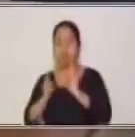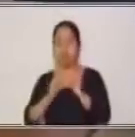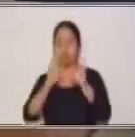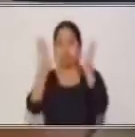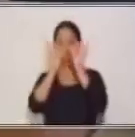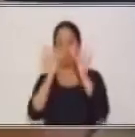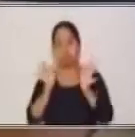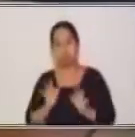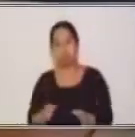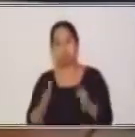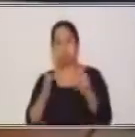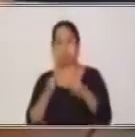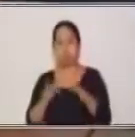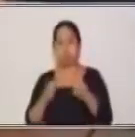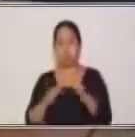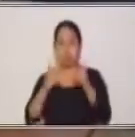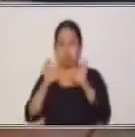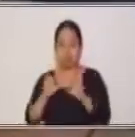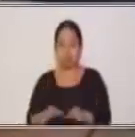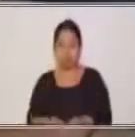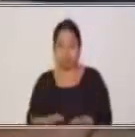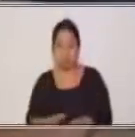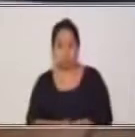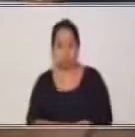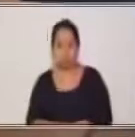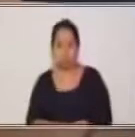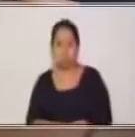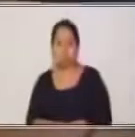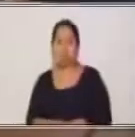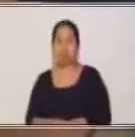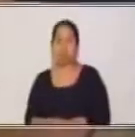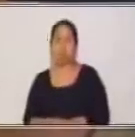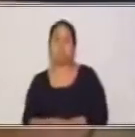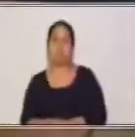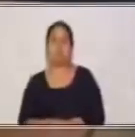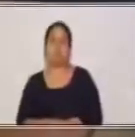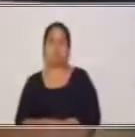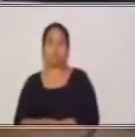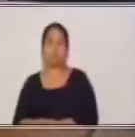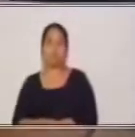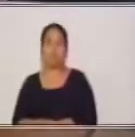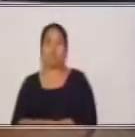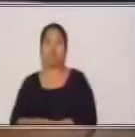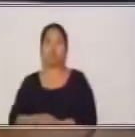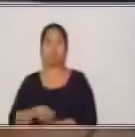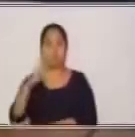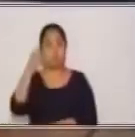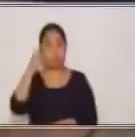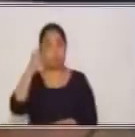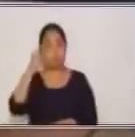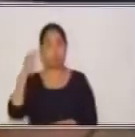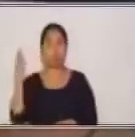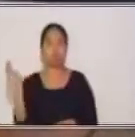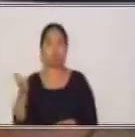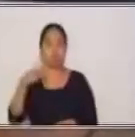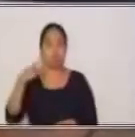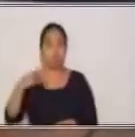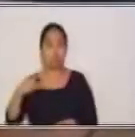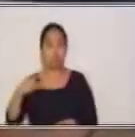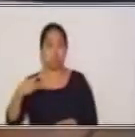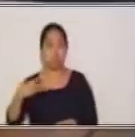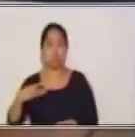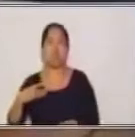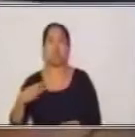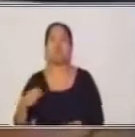formas de tratamiento o las formas de trato que tenemos con otras personas. Son tres en el cambio de la segunda